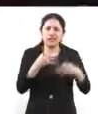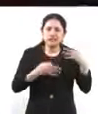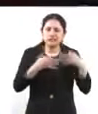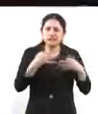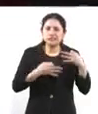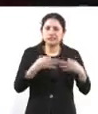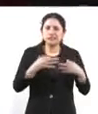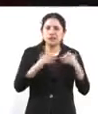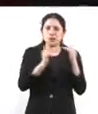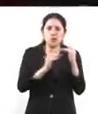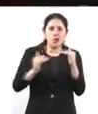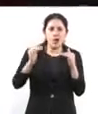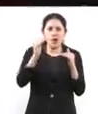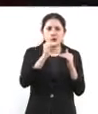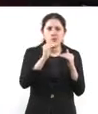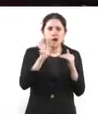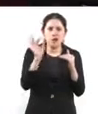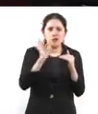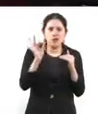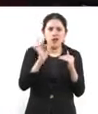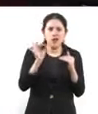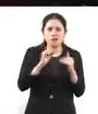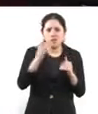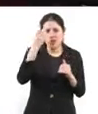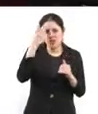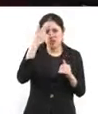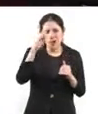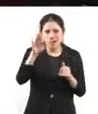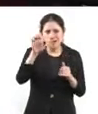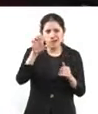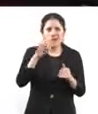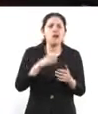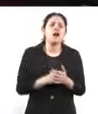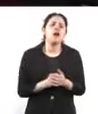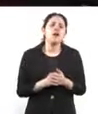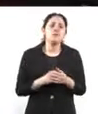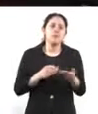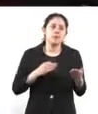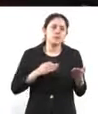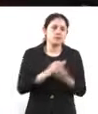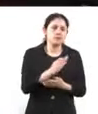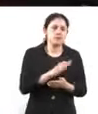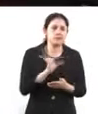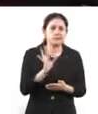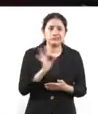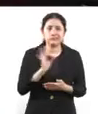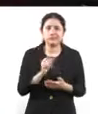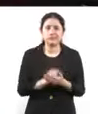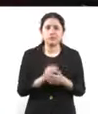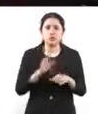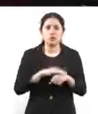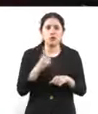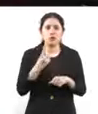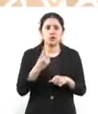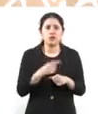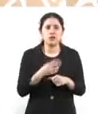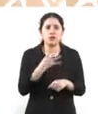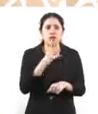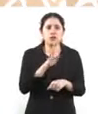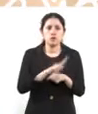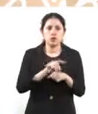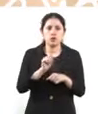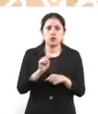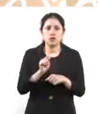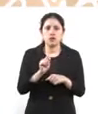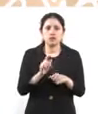¿Ellos habrán traicionado al país porque dicen que no están cumpliendo con estos principios de la cuarta transformación? Sí,